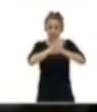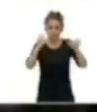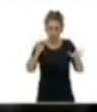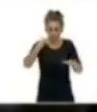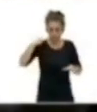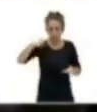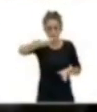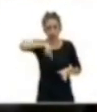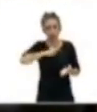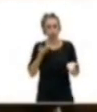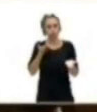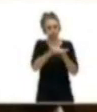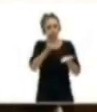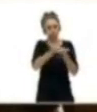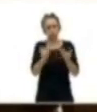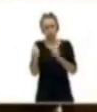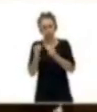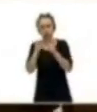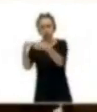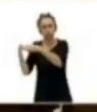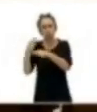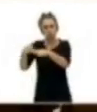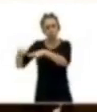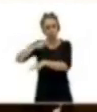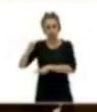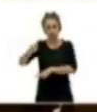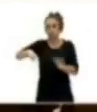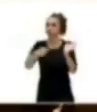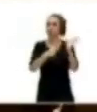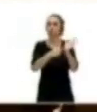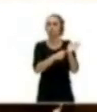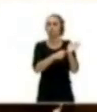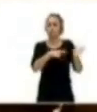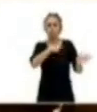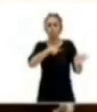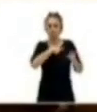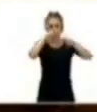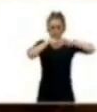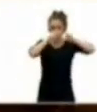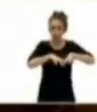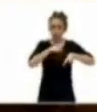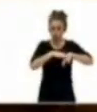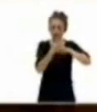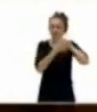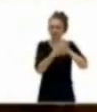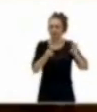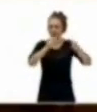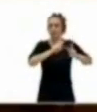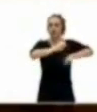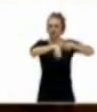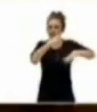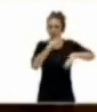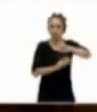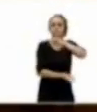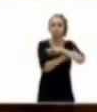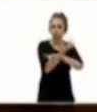demandado junto a otras fuerzas políticas, exigimos la creación de una comisión de estudio para tratar dicha reforma. Hace una